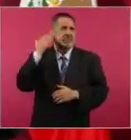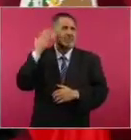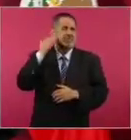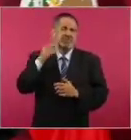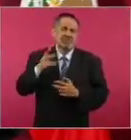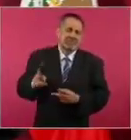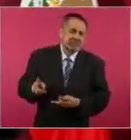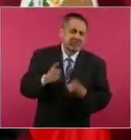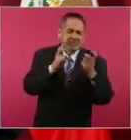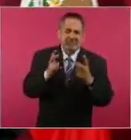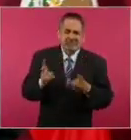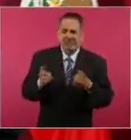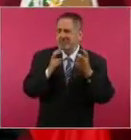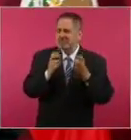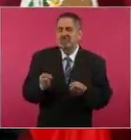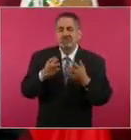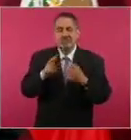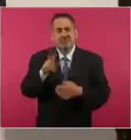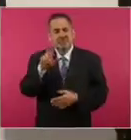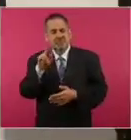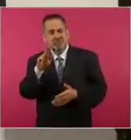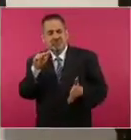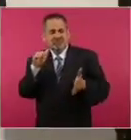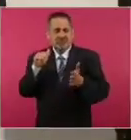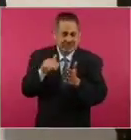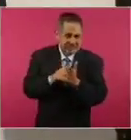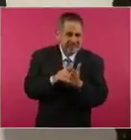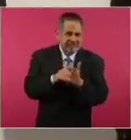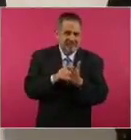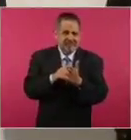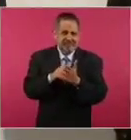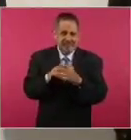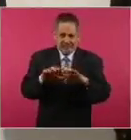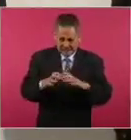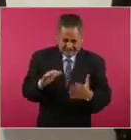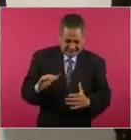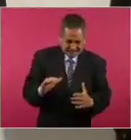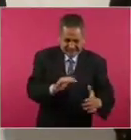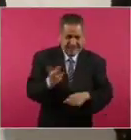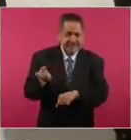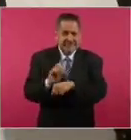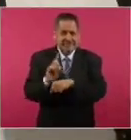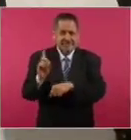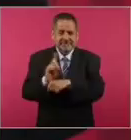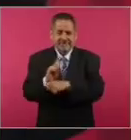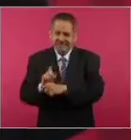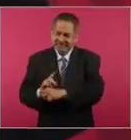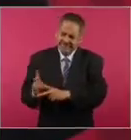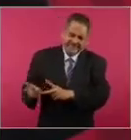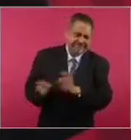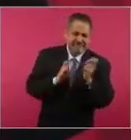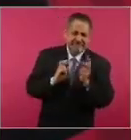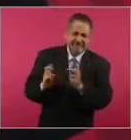pues hasta 80 mil barriles diarios de gasolina,